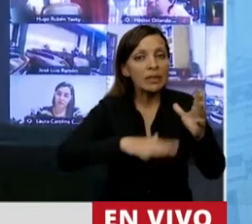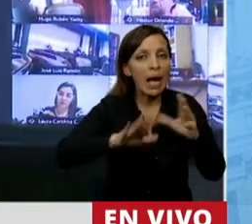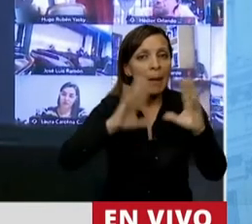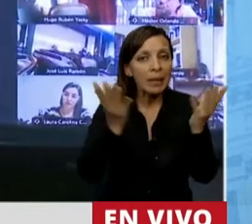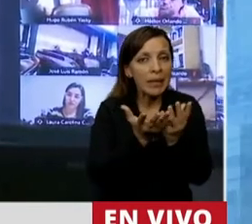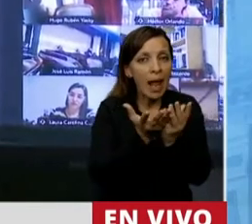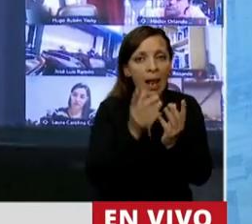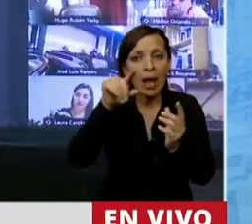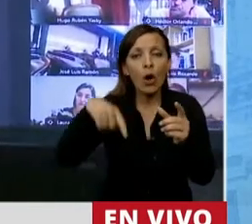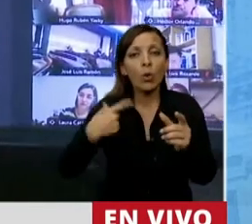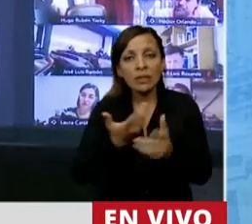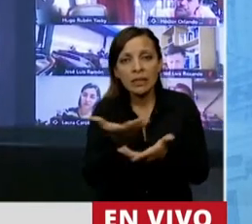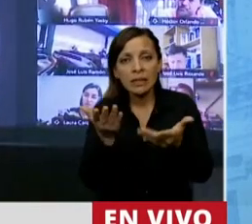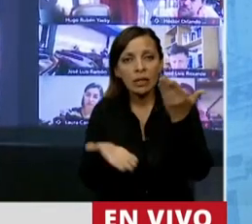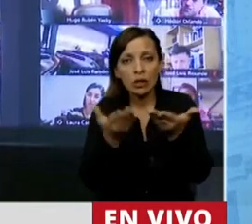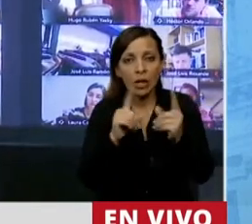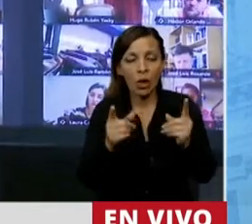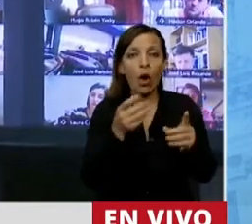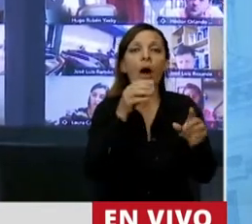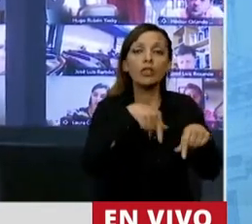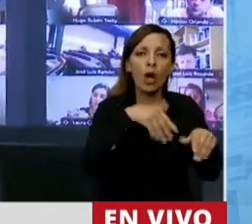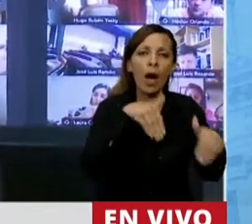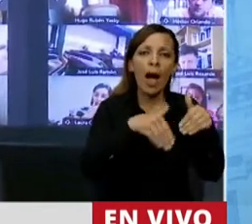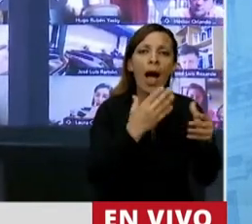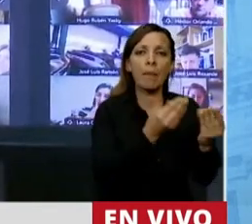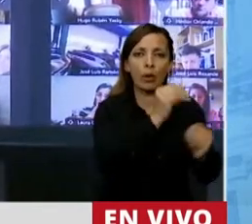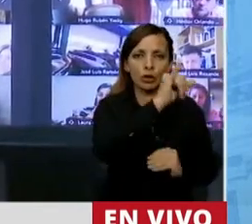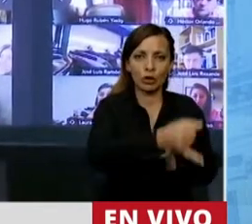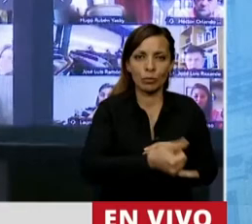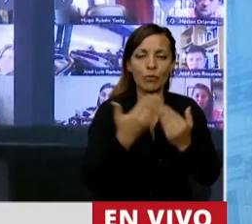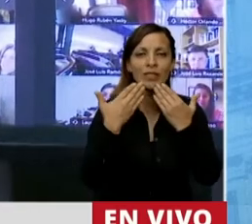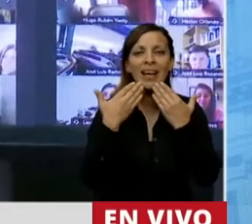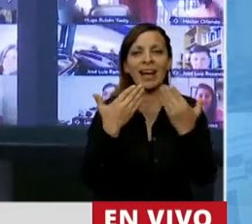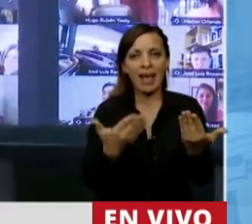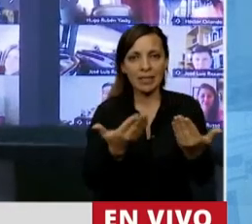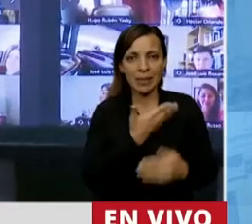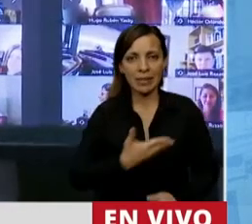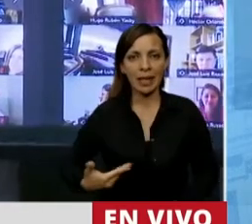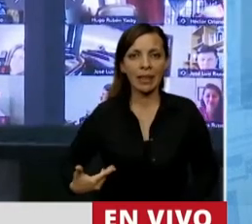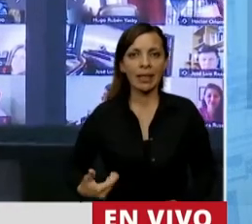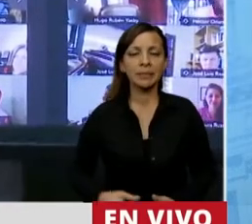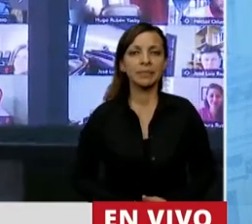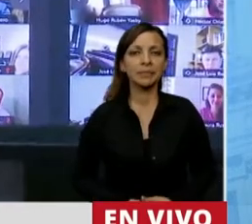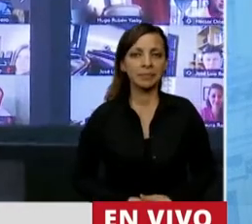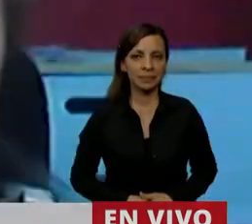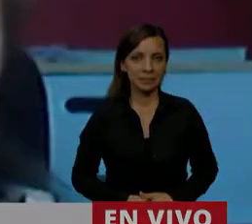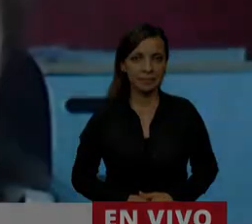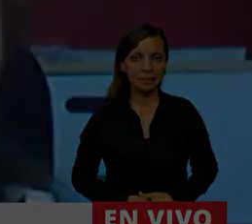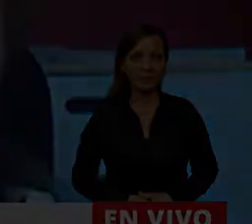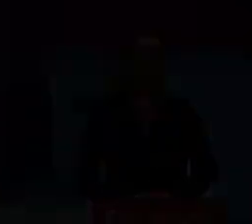justicia social. Mi voto va a ser positivo en esta ley. Muchas gracias, señor Presidente. Gracias,